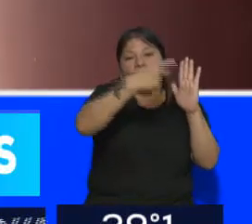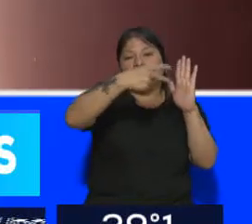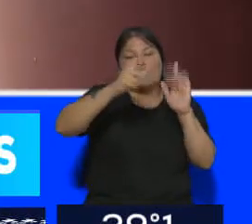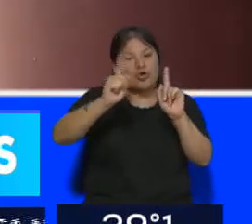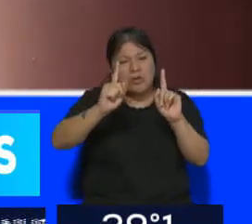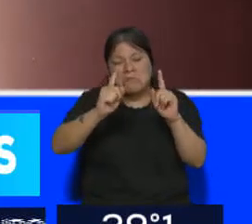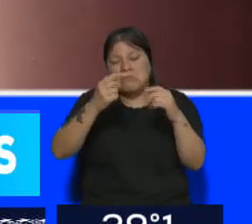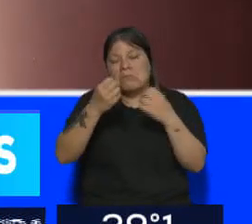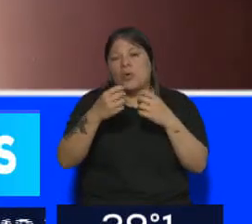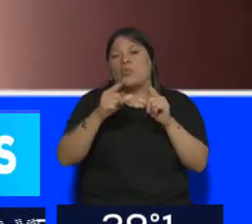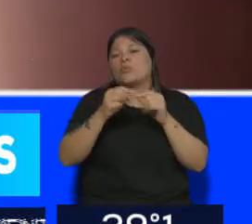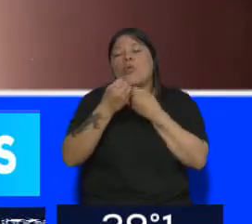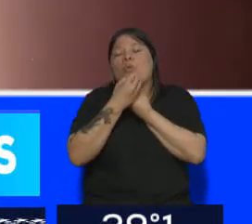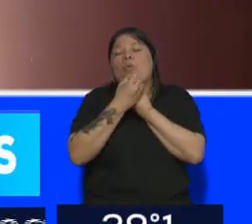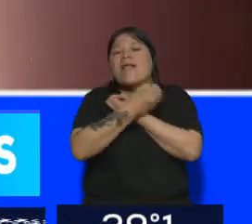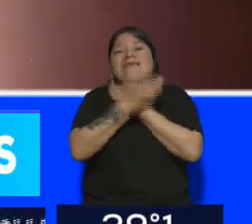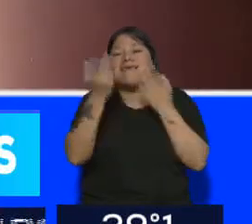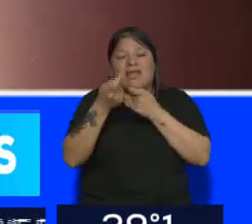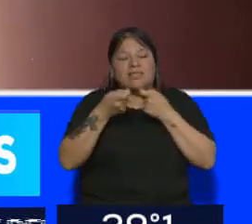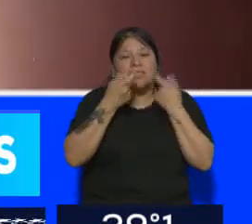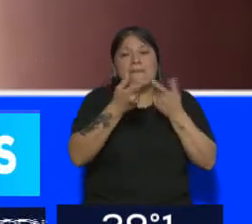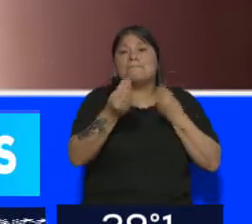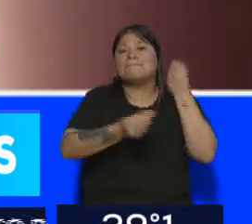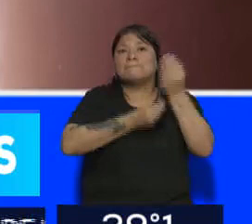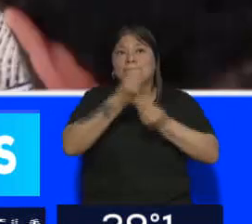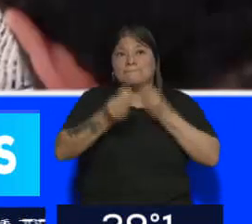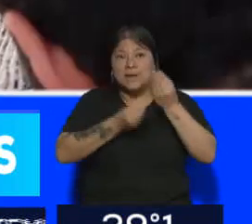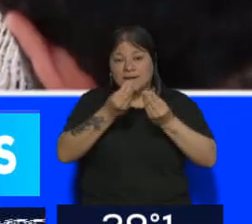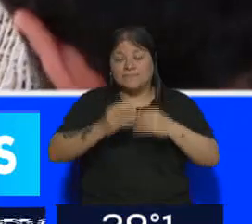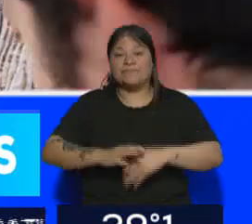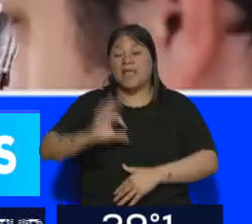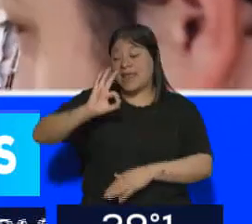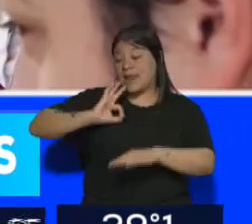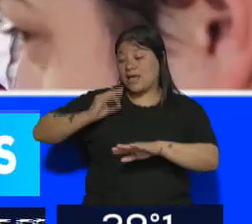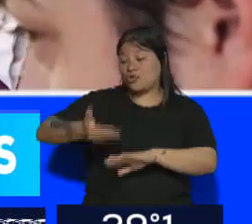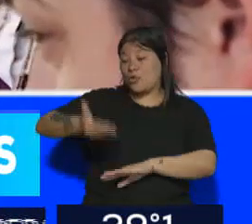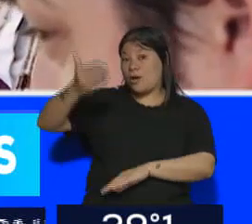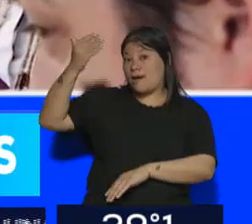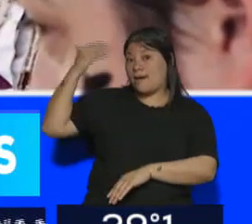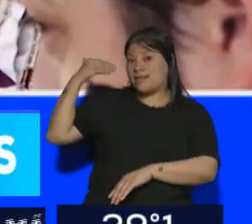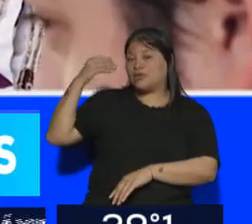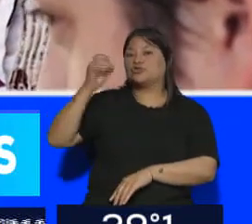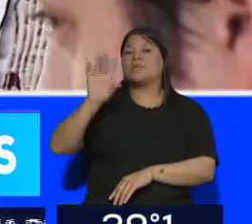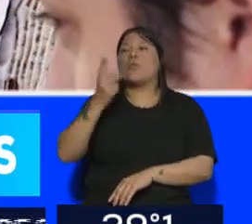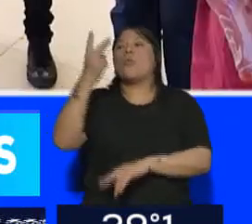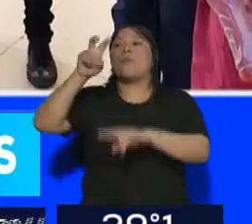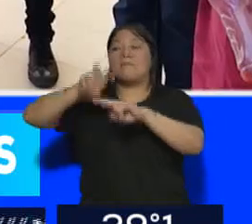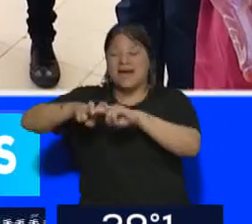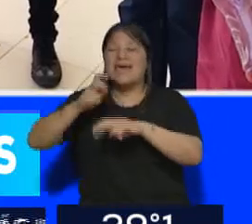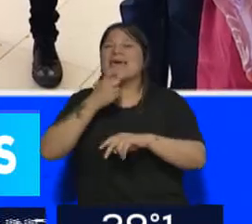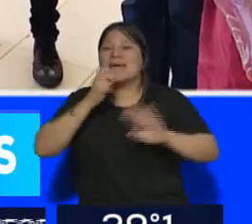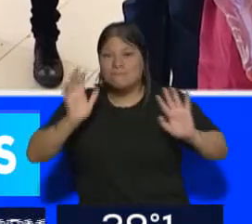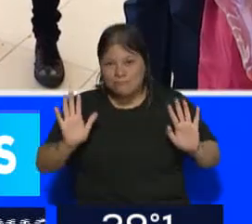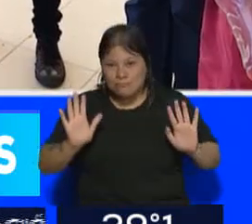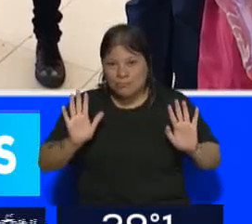para qué sirve esto y por qué lo explicamos? porque en años anteriores quizás había una sola vacante voy a decir un ejemplo,